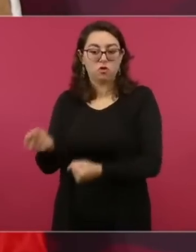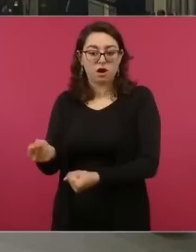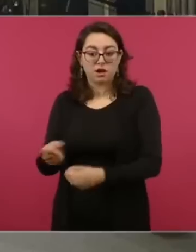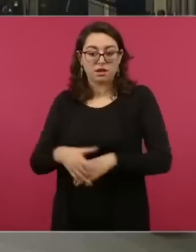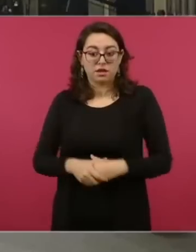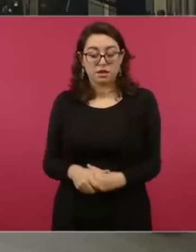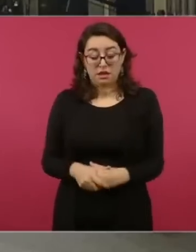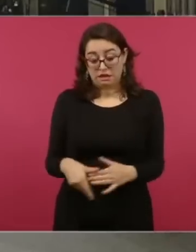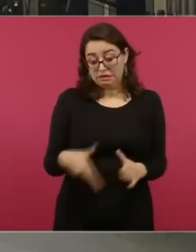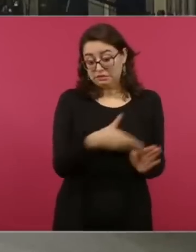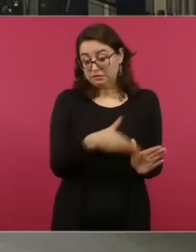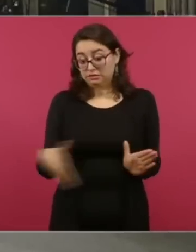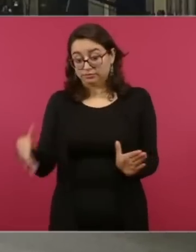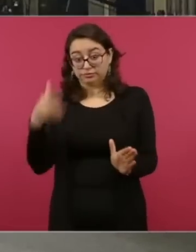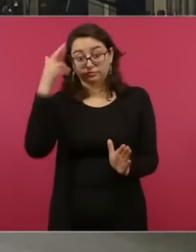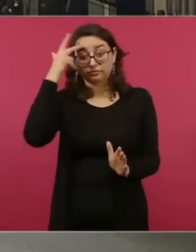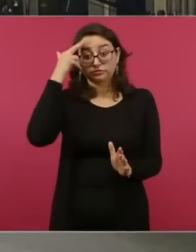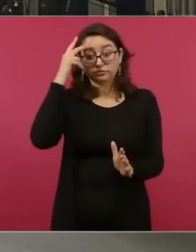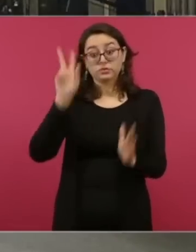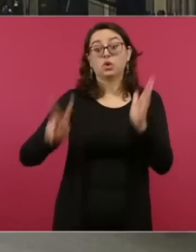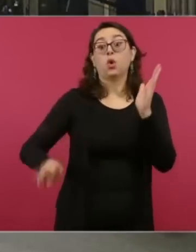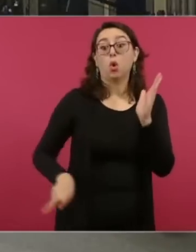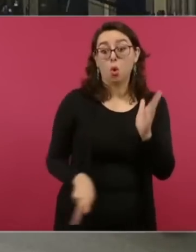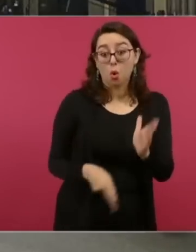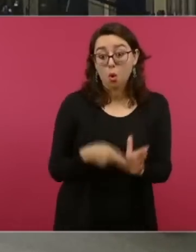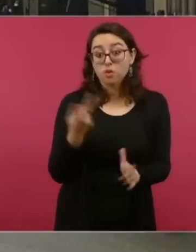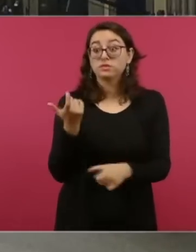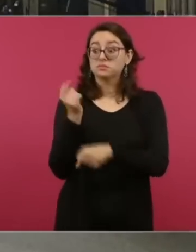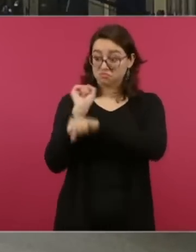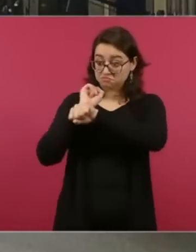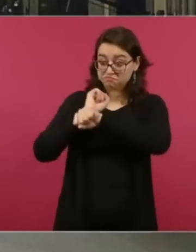esclavitud en el país.